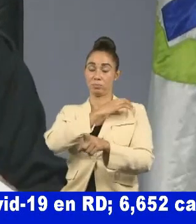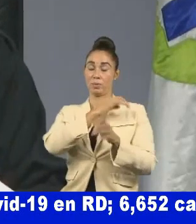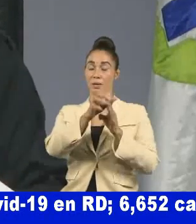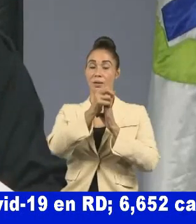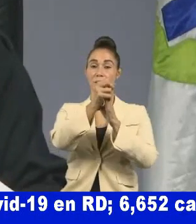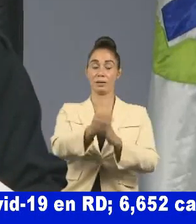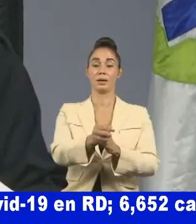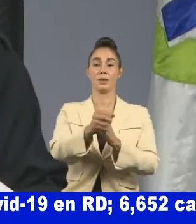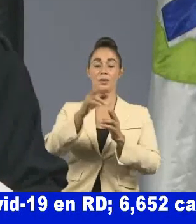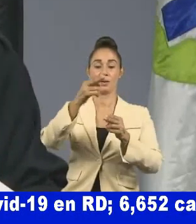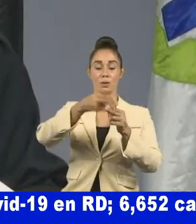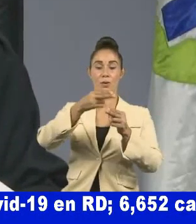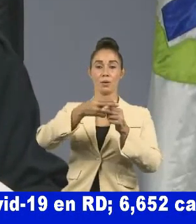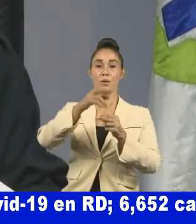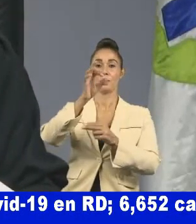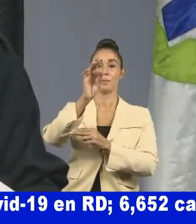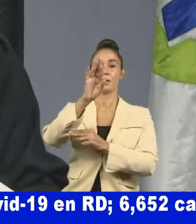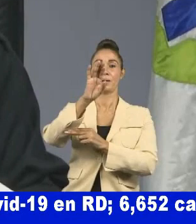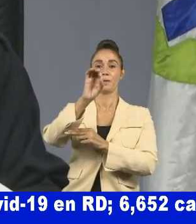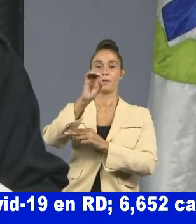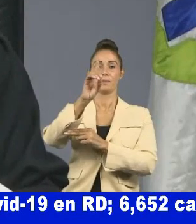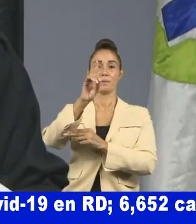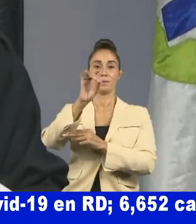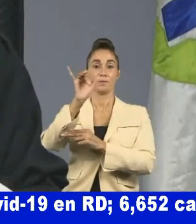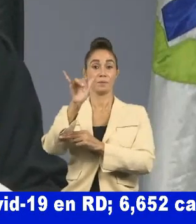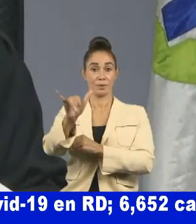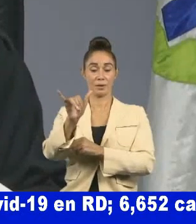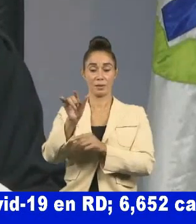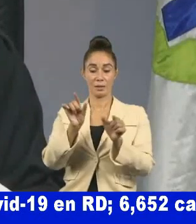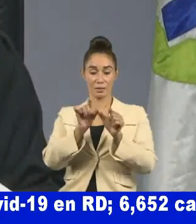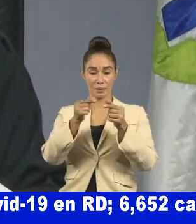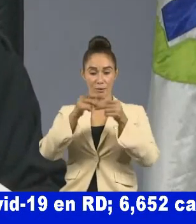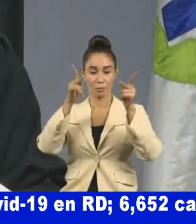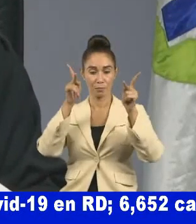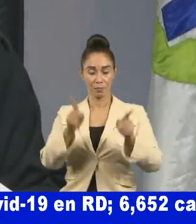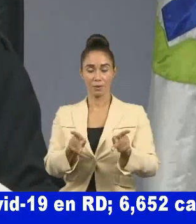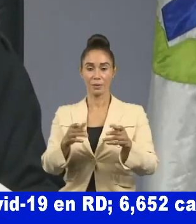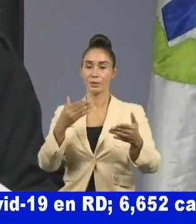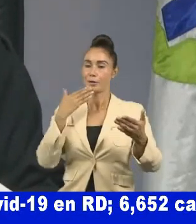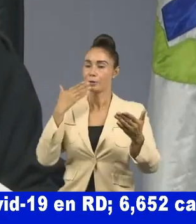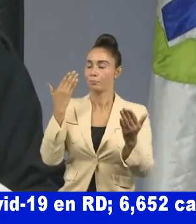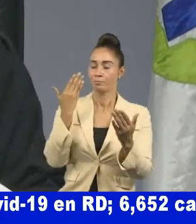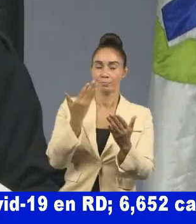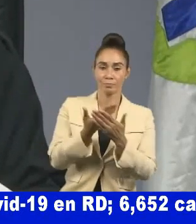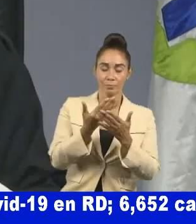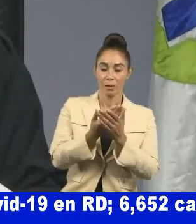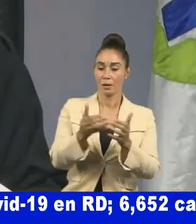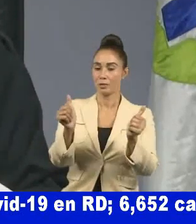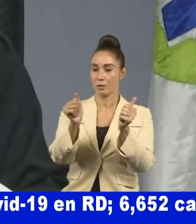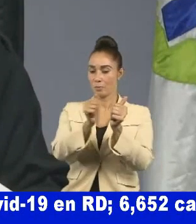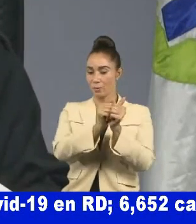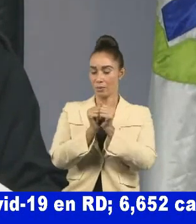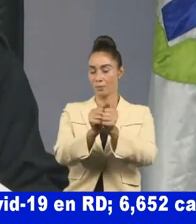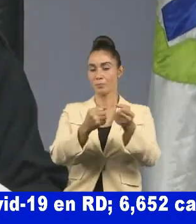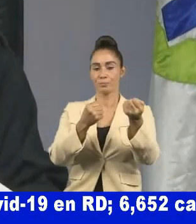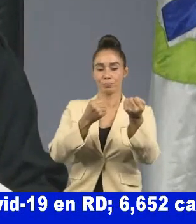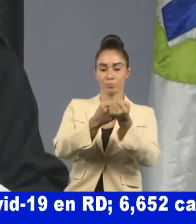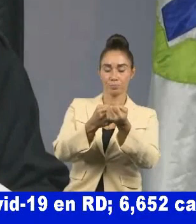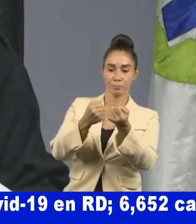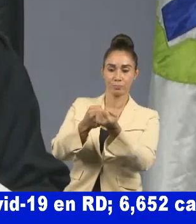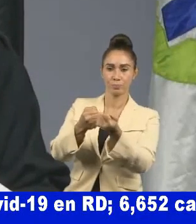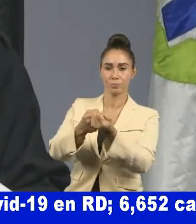Freddy Cruz, a quien agradecemos la gentileza de su compromiso